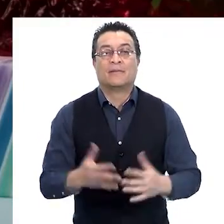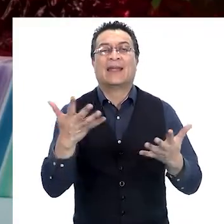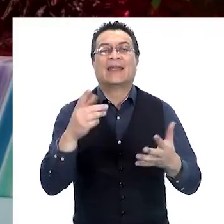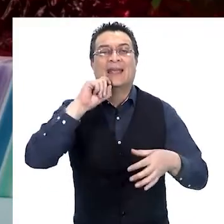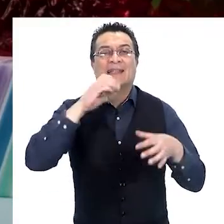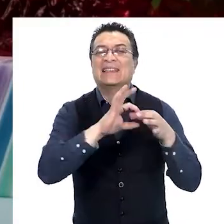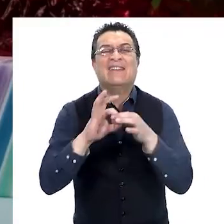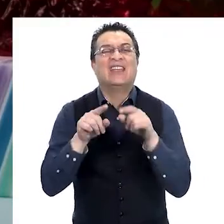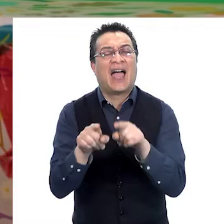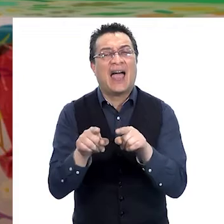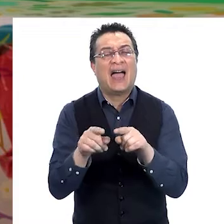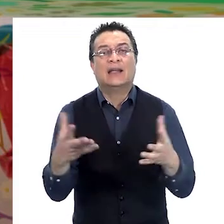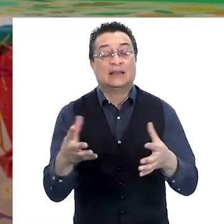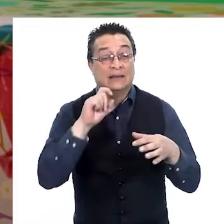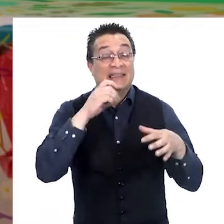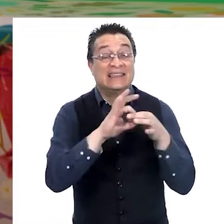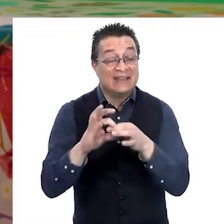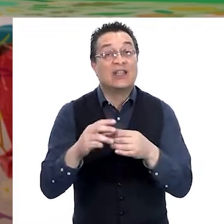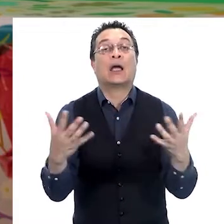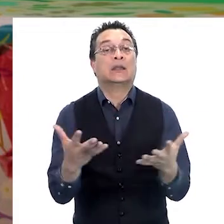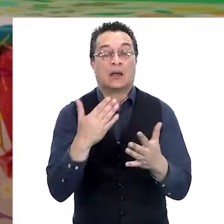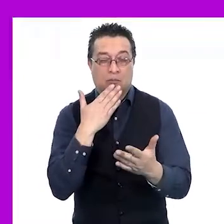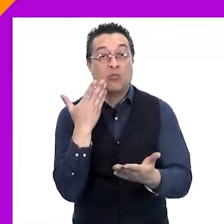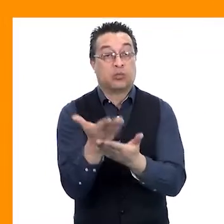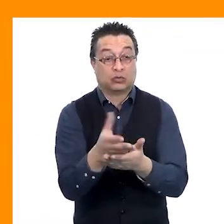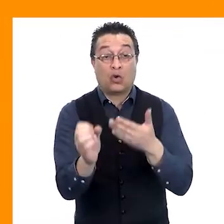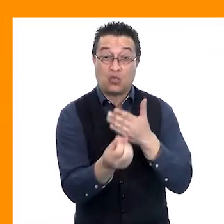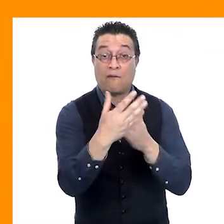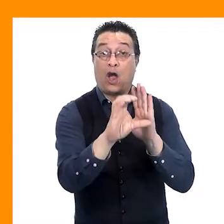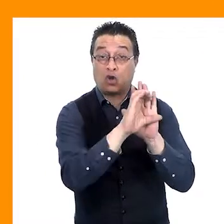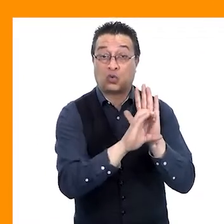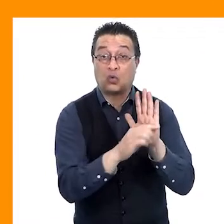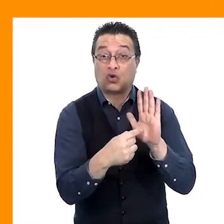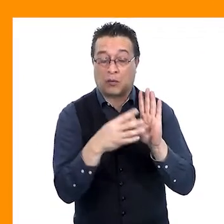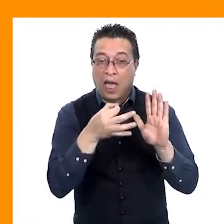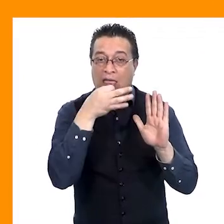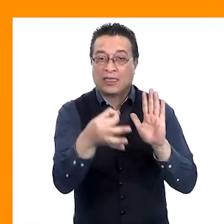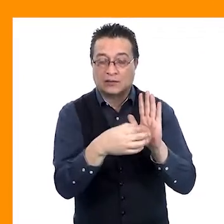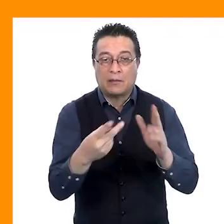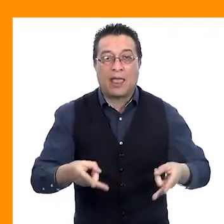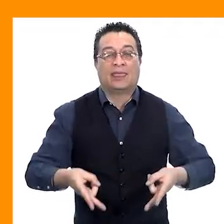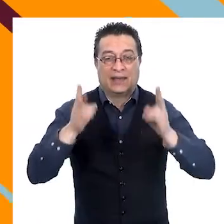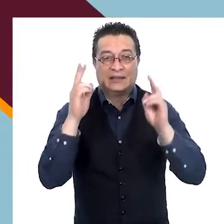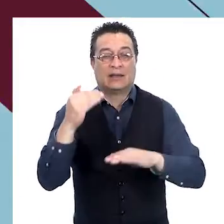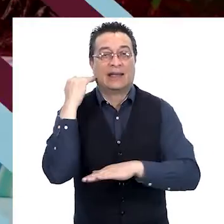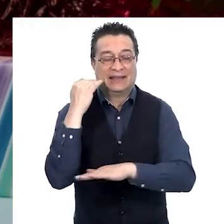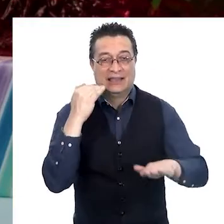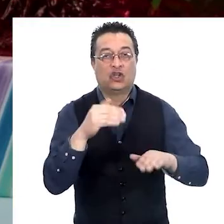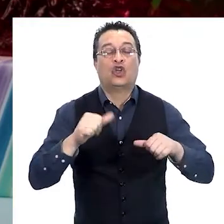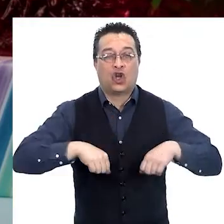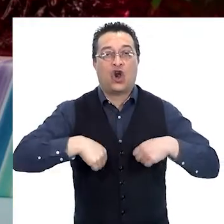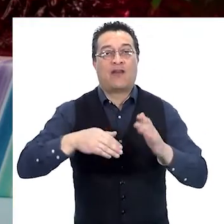¿Qué significa esto? Significa que en la propuesta de nueva constitución se establece el derecho de